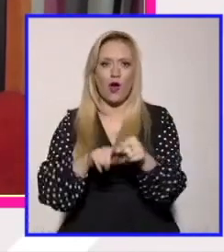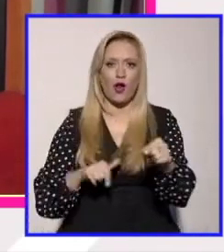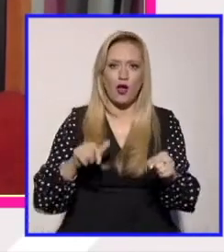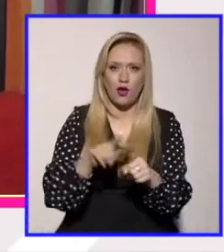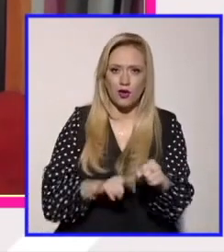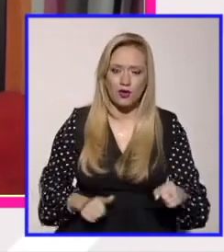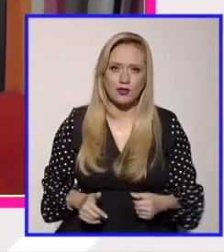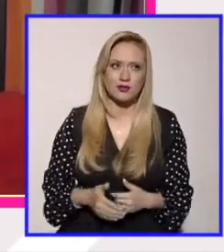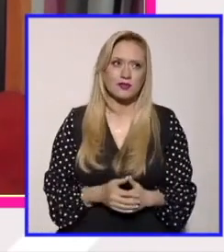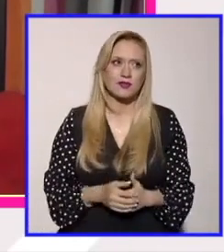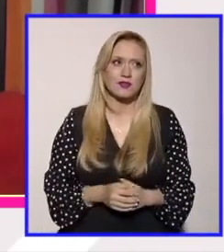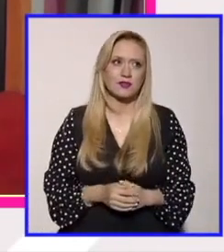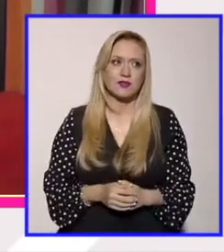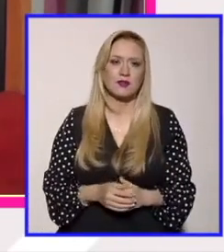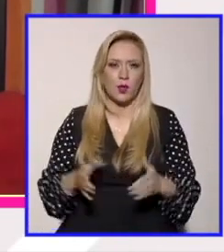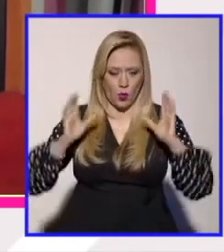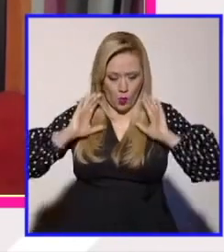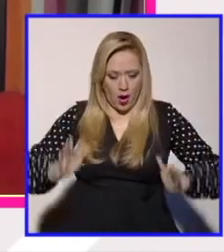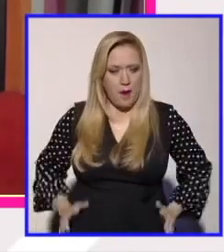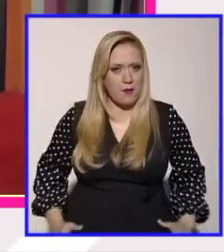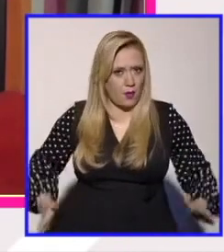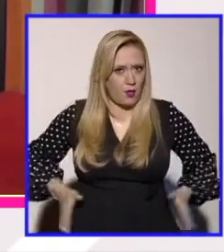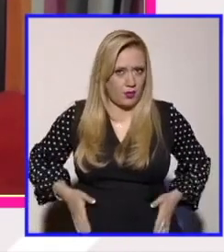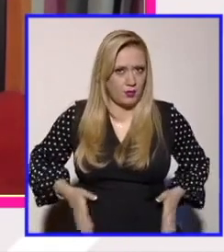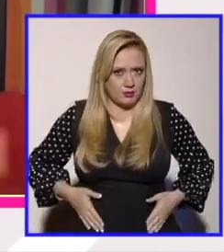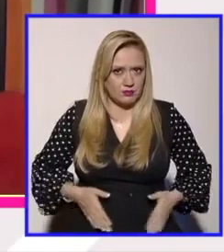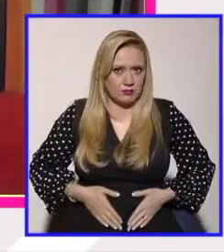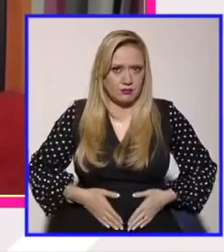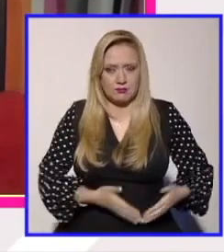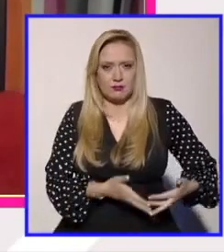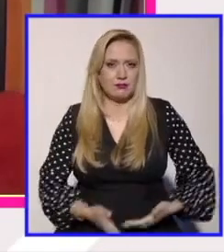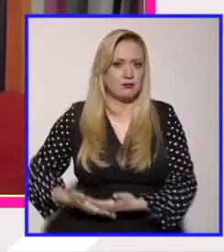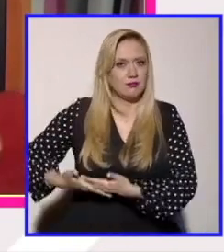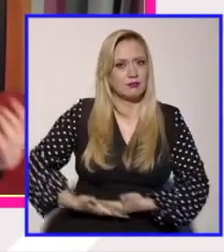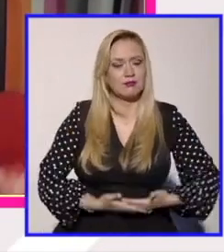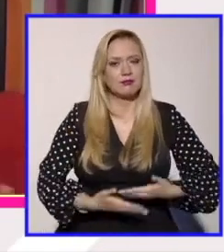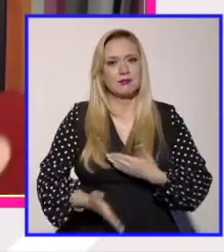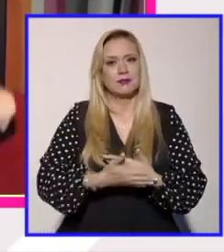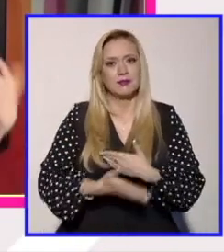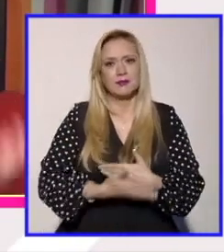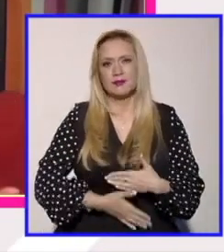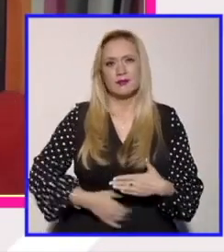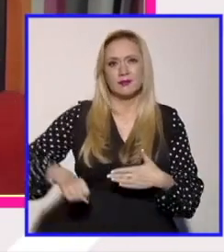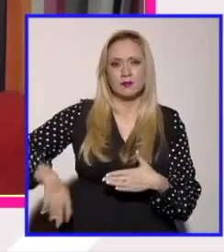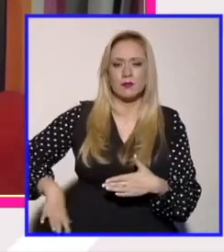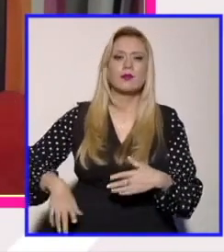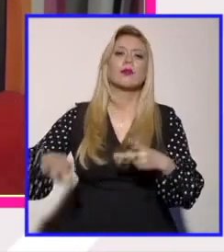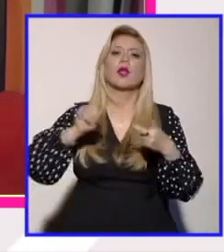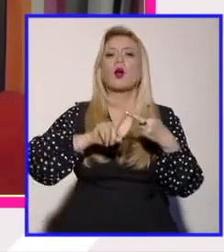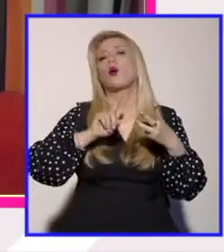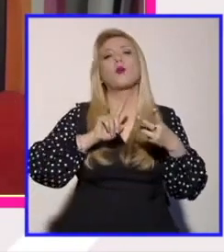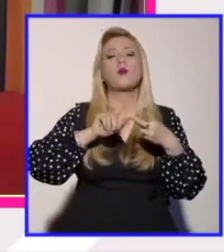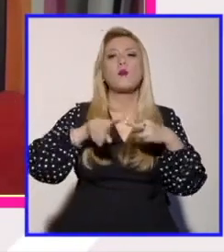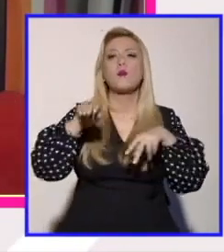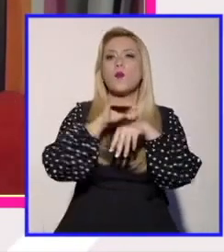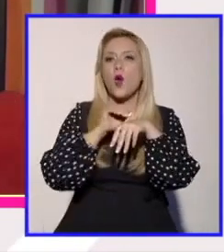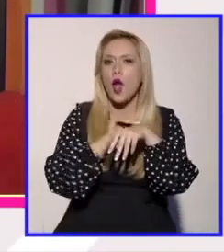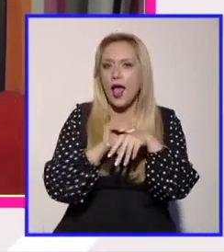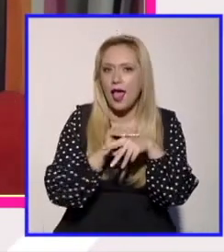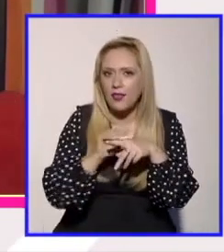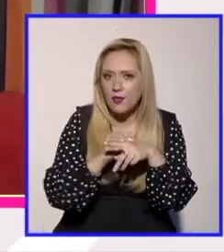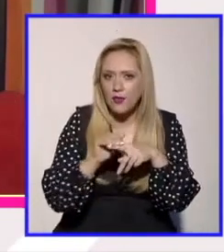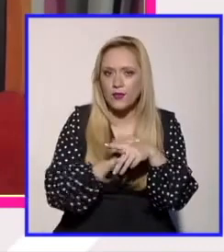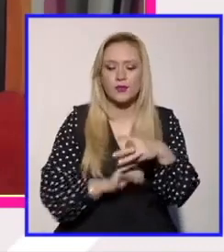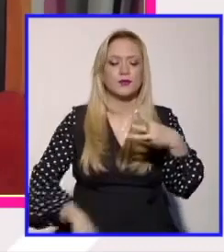cuerpo y la libertad sobre también tiene este morado púrpura y también tiene el rosa que se está usando para hablar acerca de